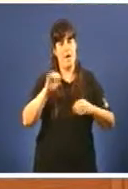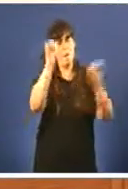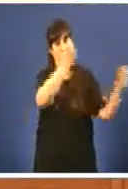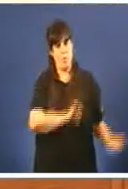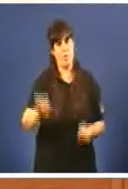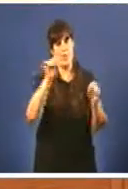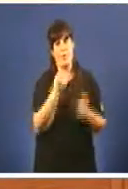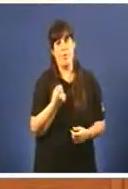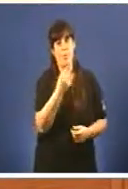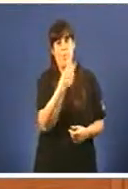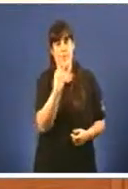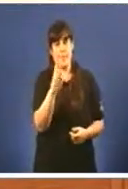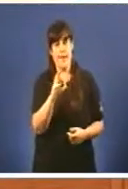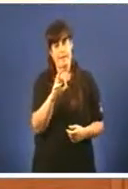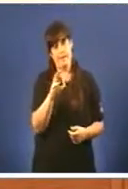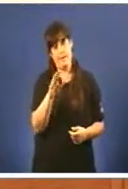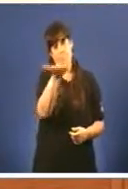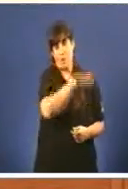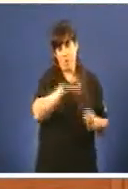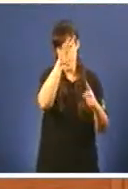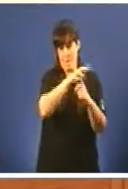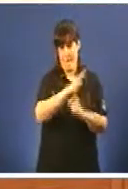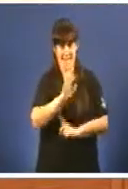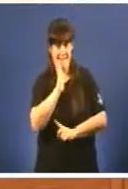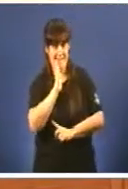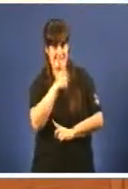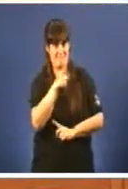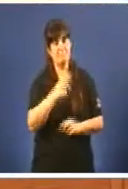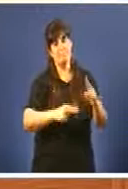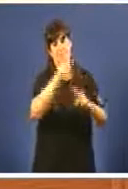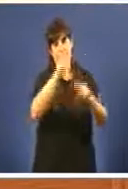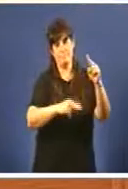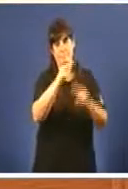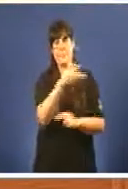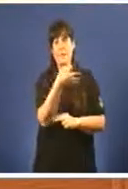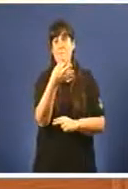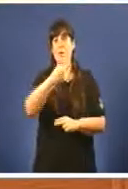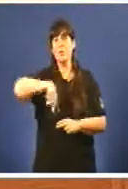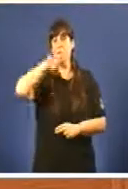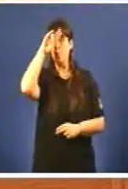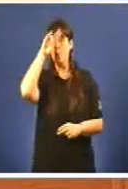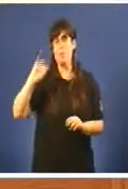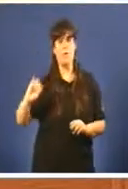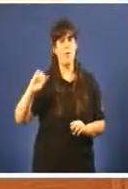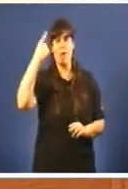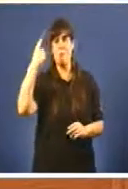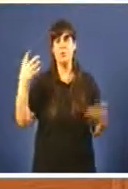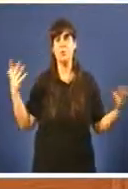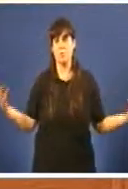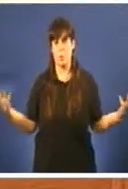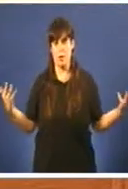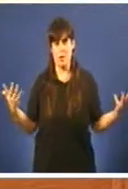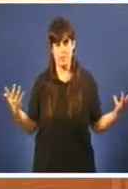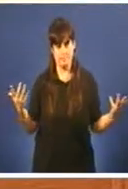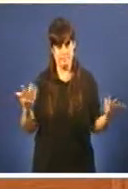vivendas protesidas nos terrenos do ofimático que se van a executar e segurolle que a maior preocupación claro que unha vivenda unha